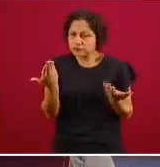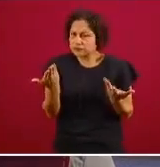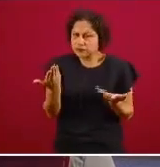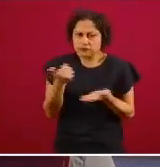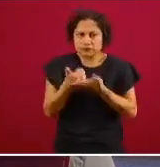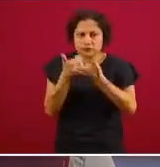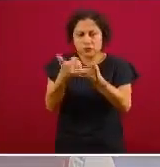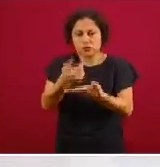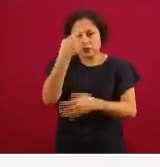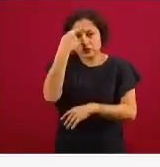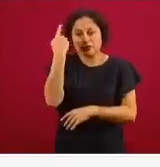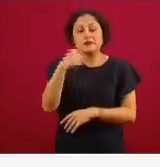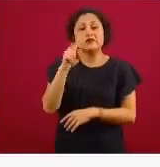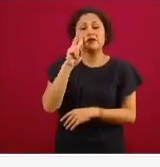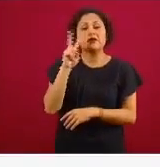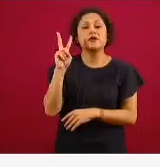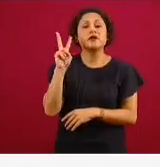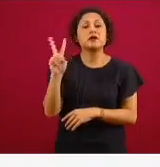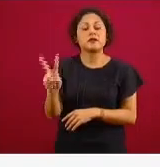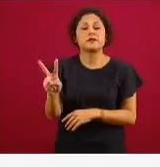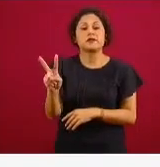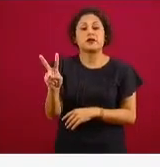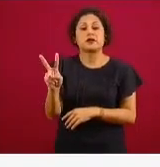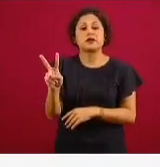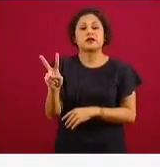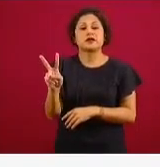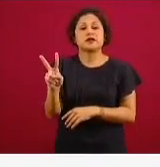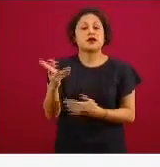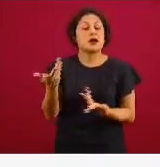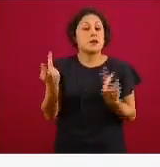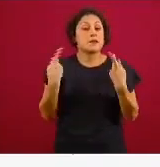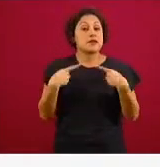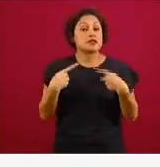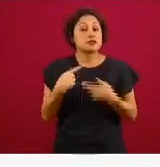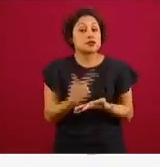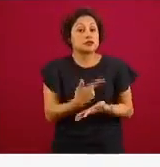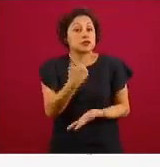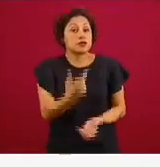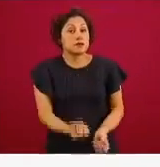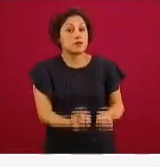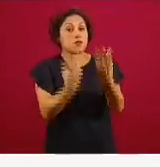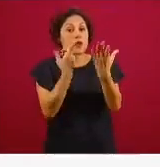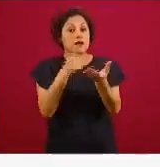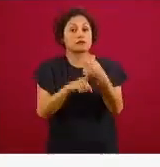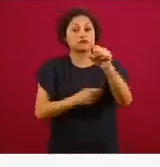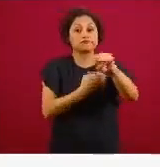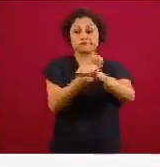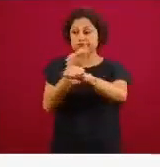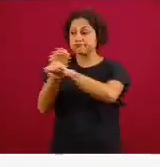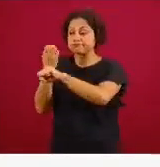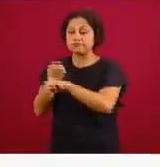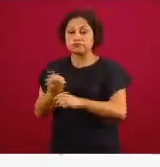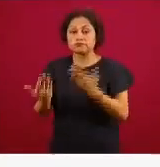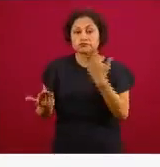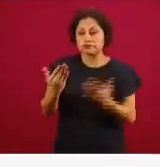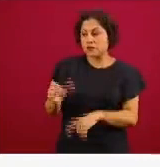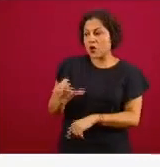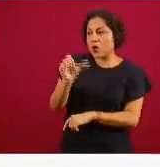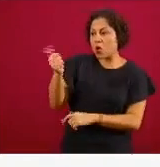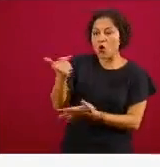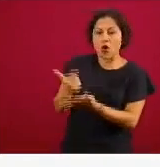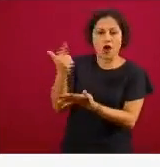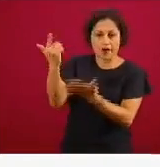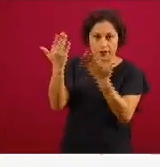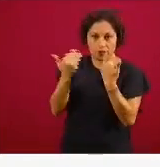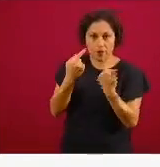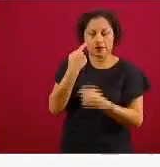el comportamiento de la enfermedad en cuanto a casos graves en las distintas entidades federativas las razones por